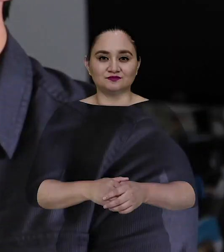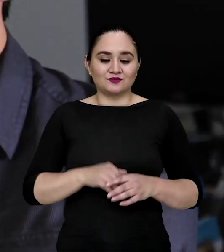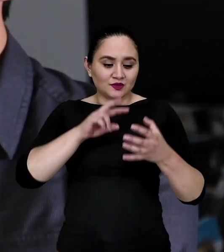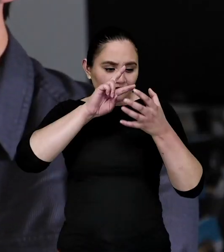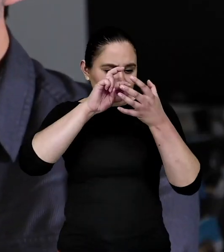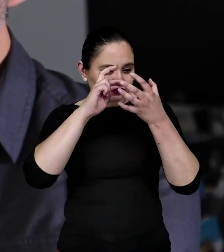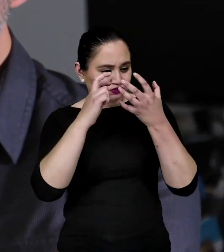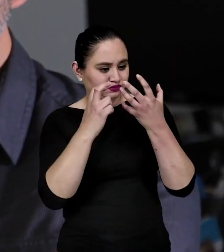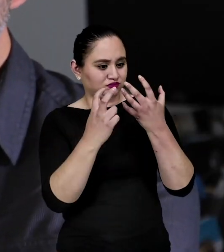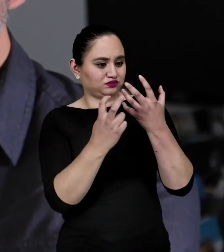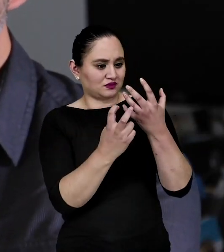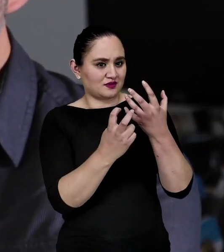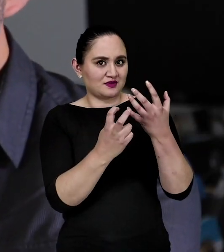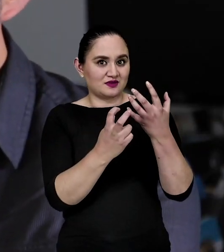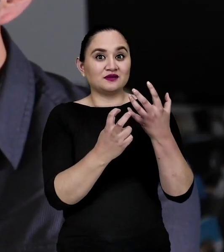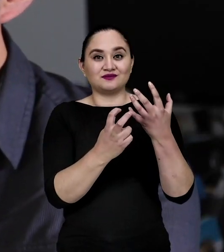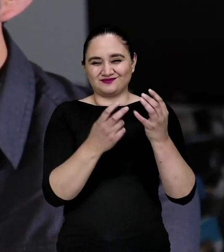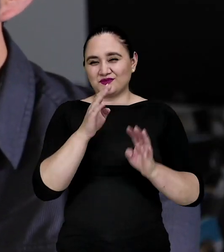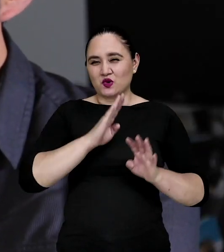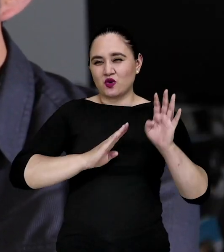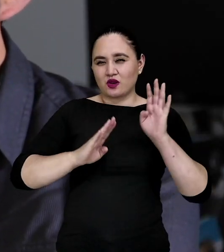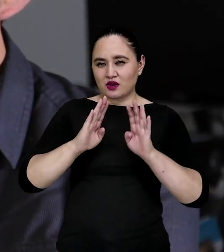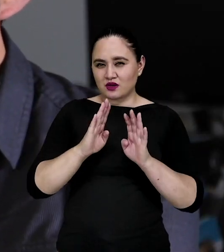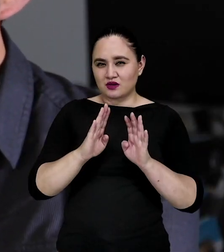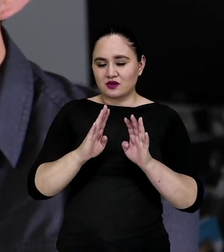La biología a mí me ha dado